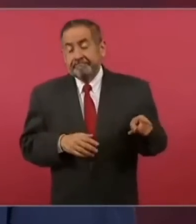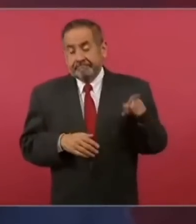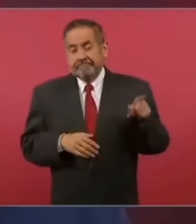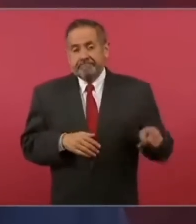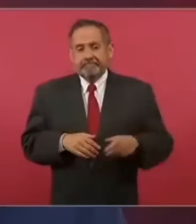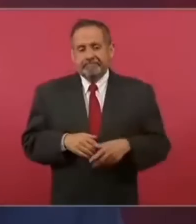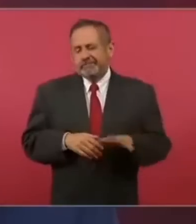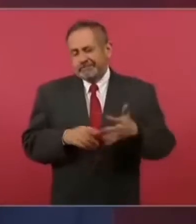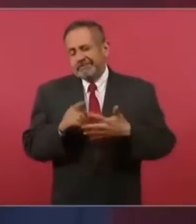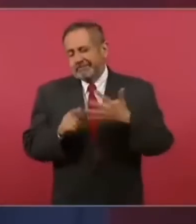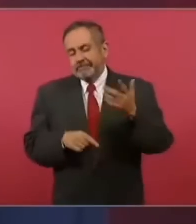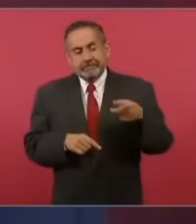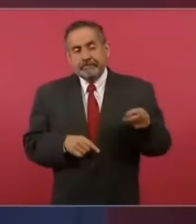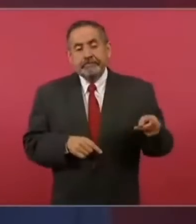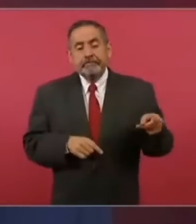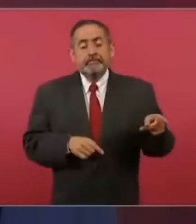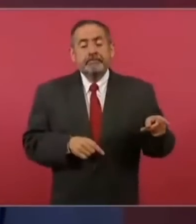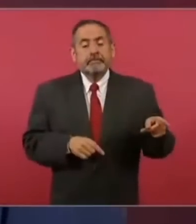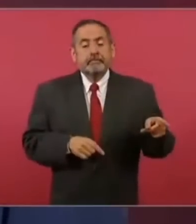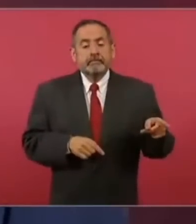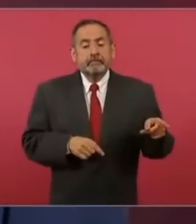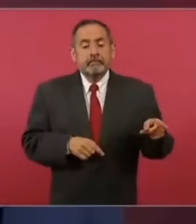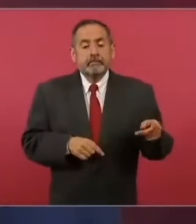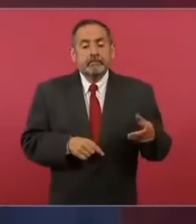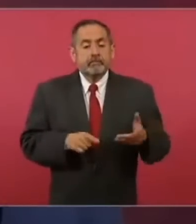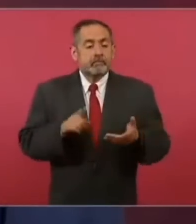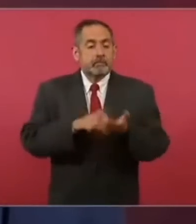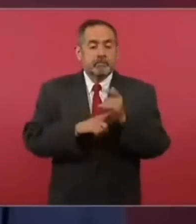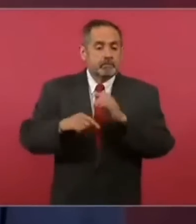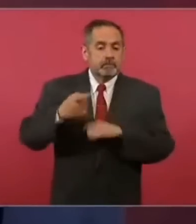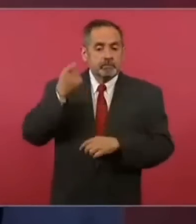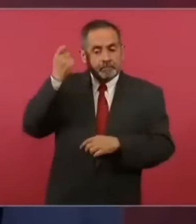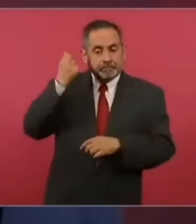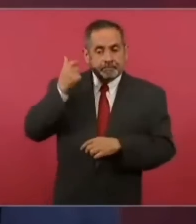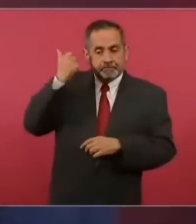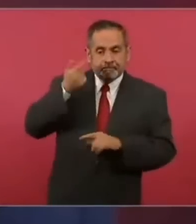entre otras cosas porque ya no tiene la pensión.